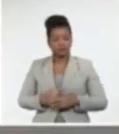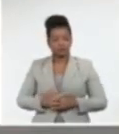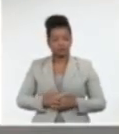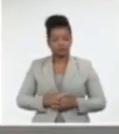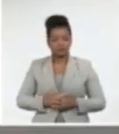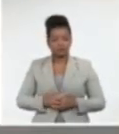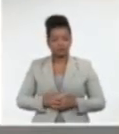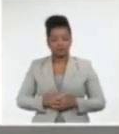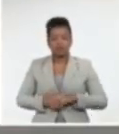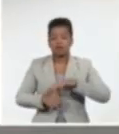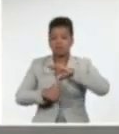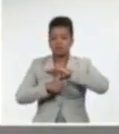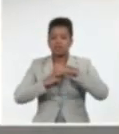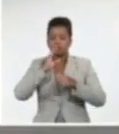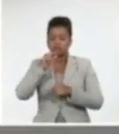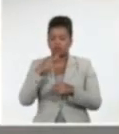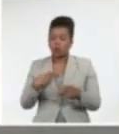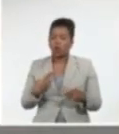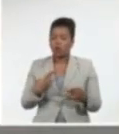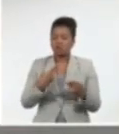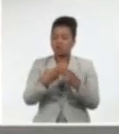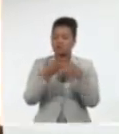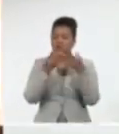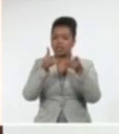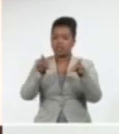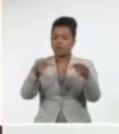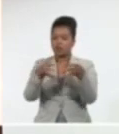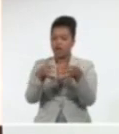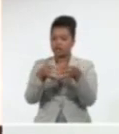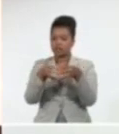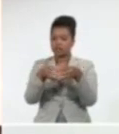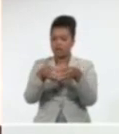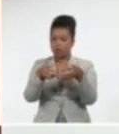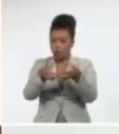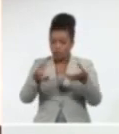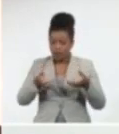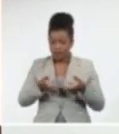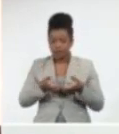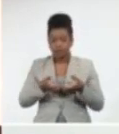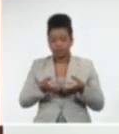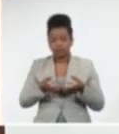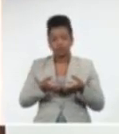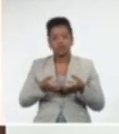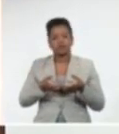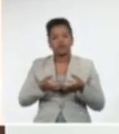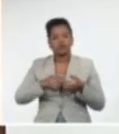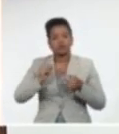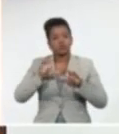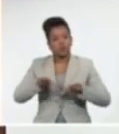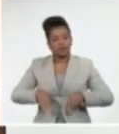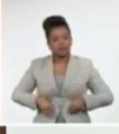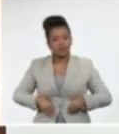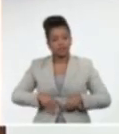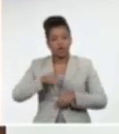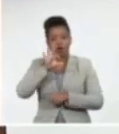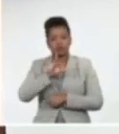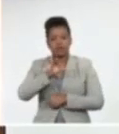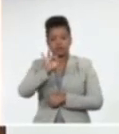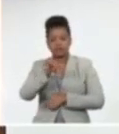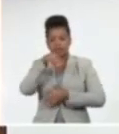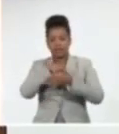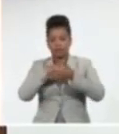expresó confianza en que los sectores democráticos del Congreso nieguen los 87 votos necesarios